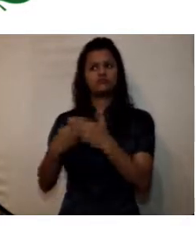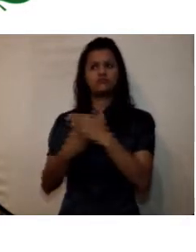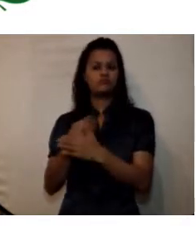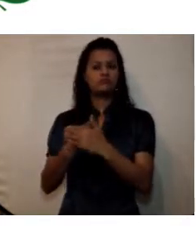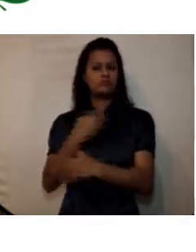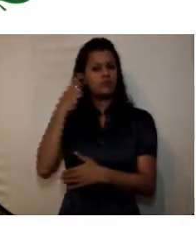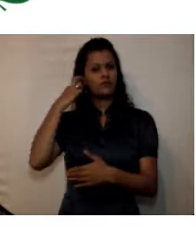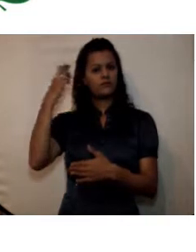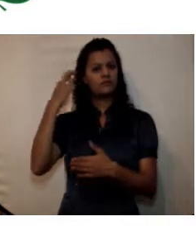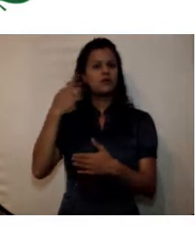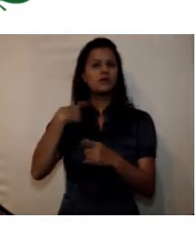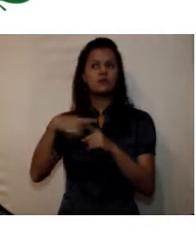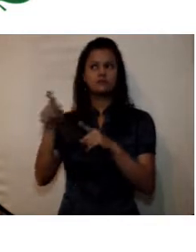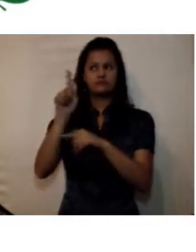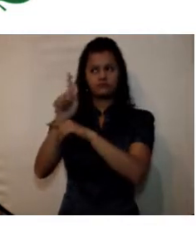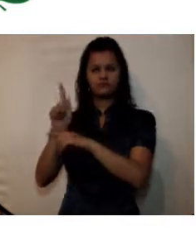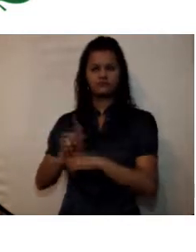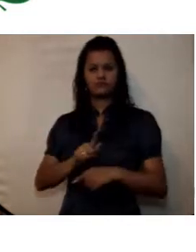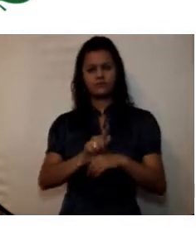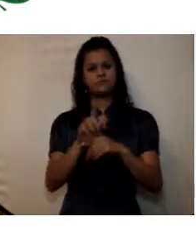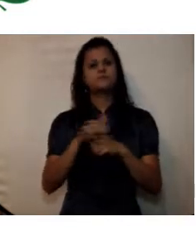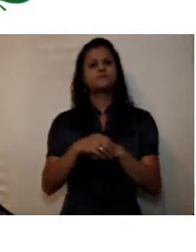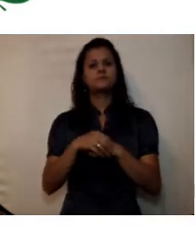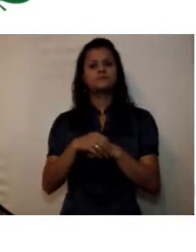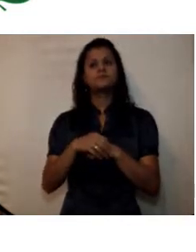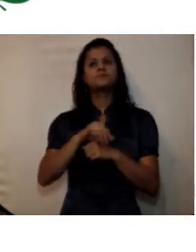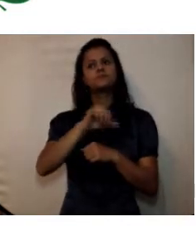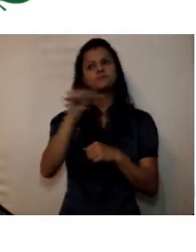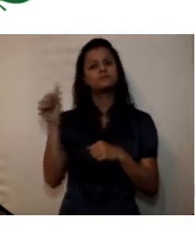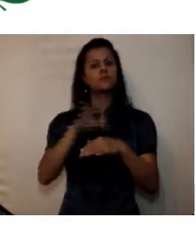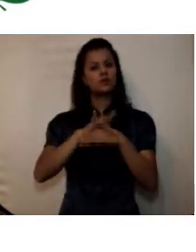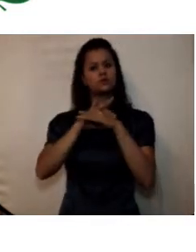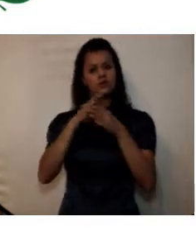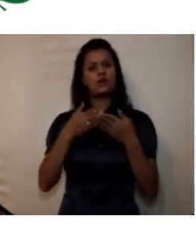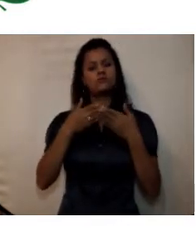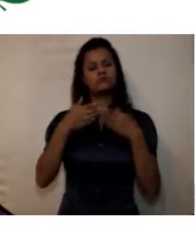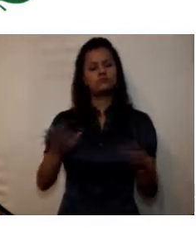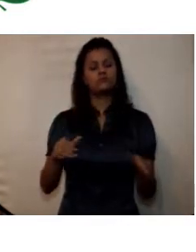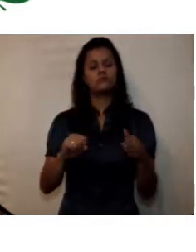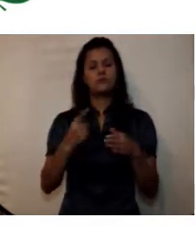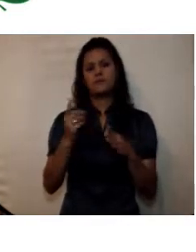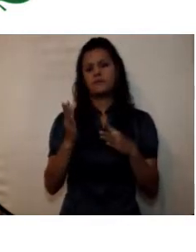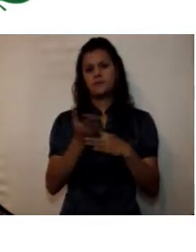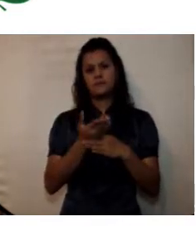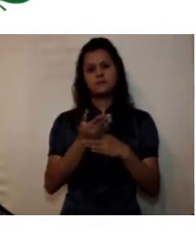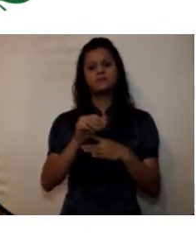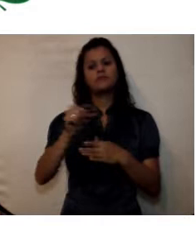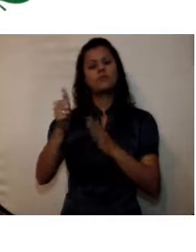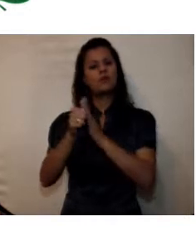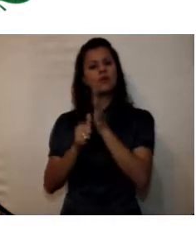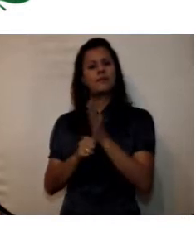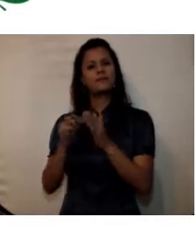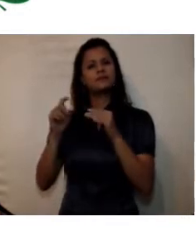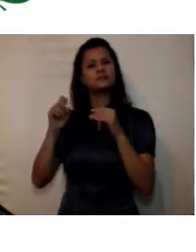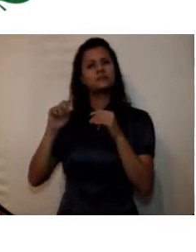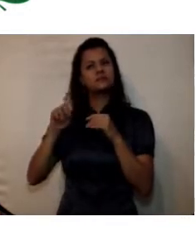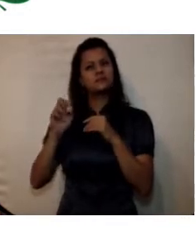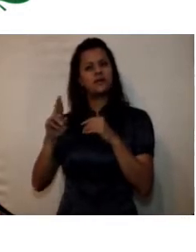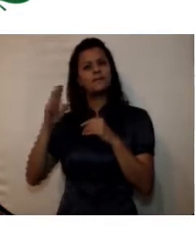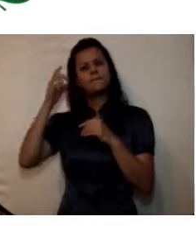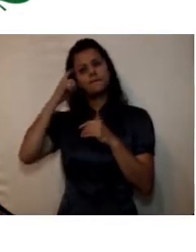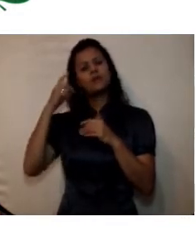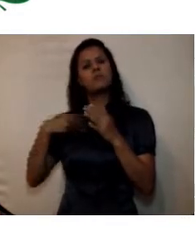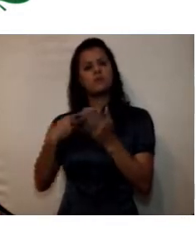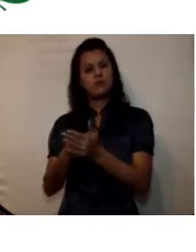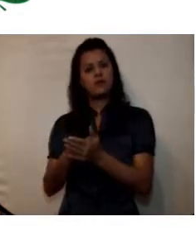inicio de la primera corte del doctorado en ciencias aplicadas continuidad del programa serpilo paga versión 3 asignación de recursos